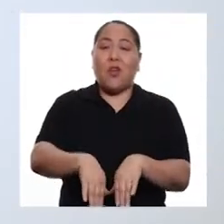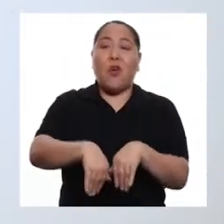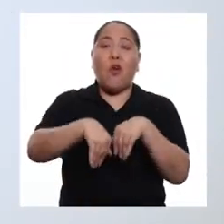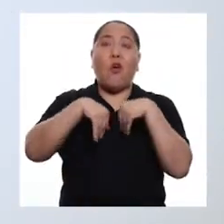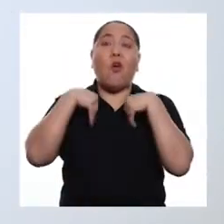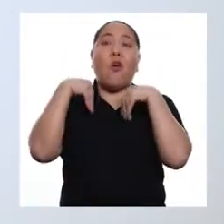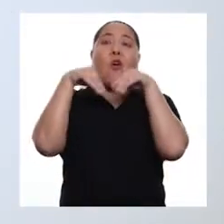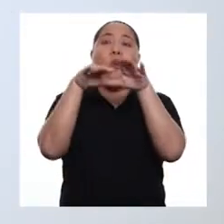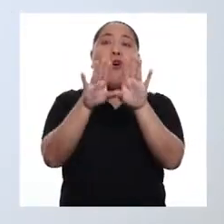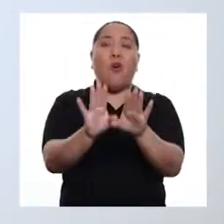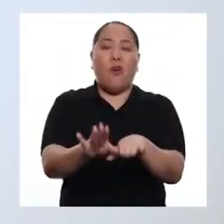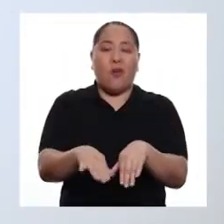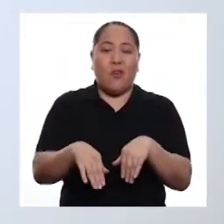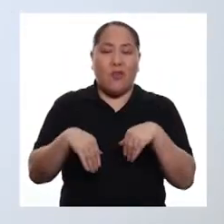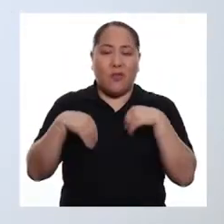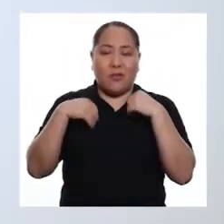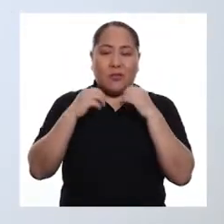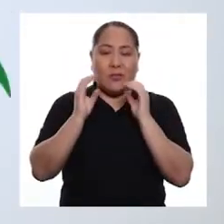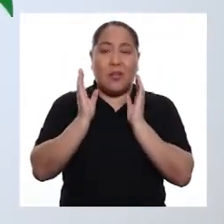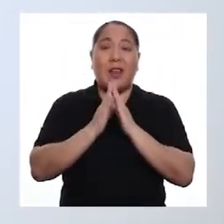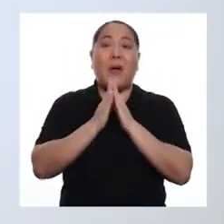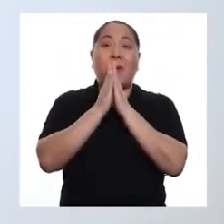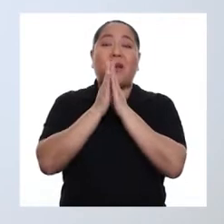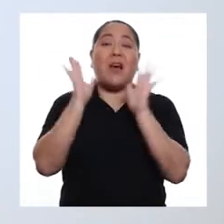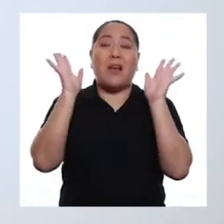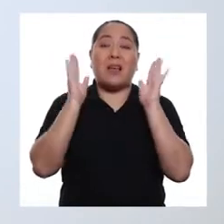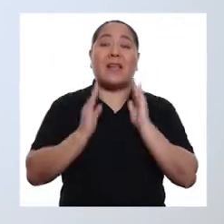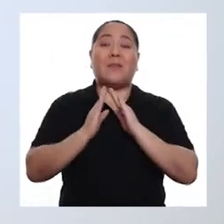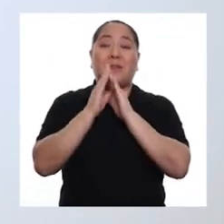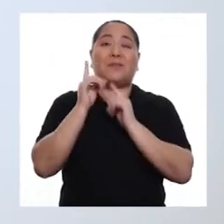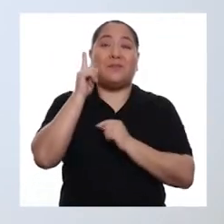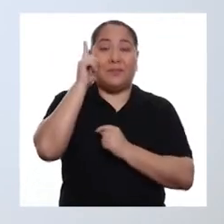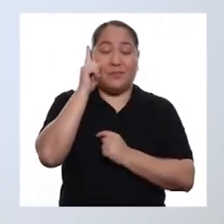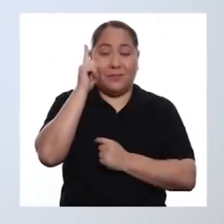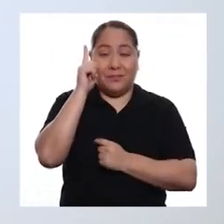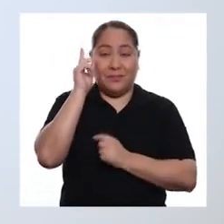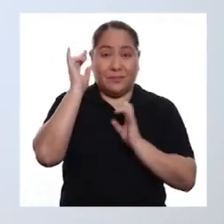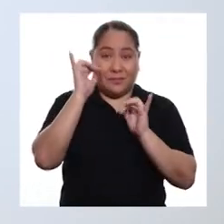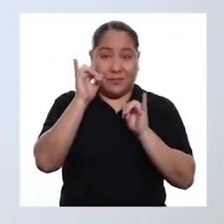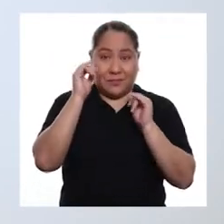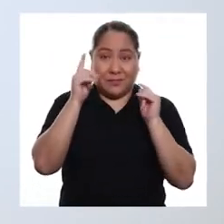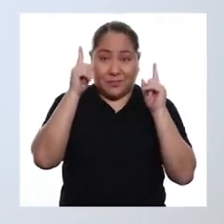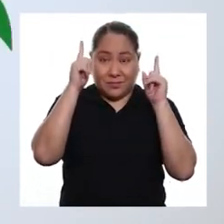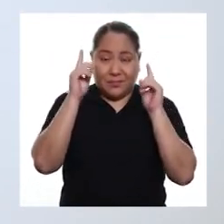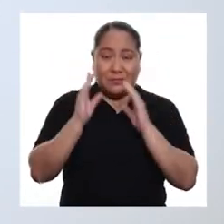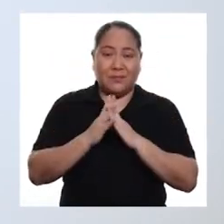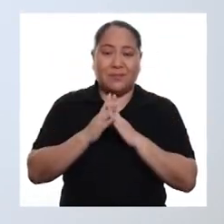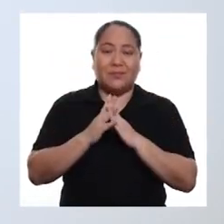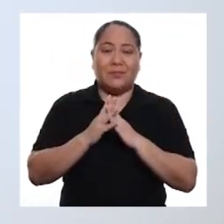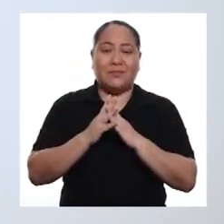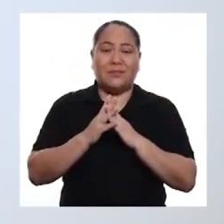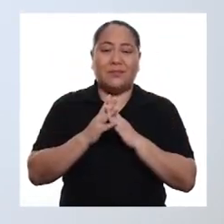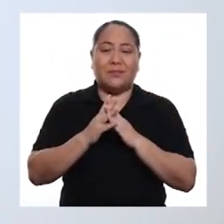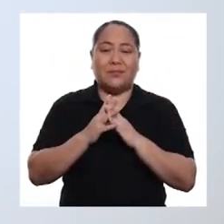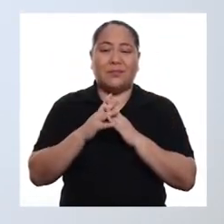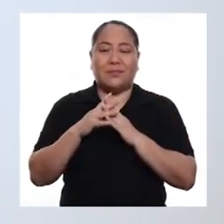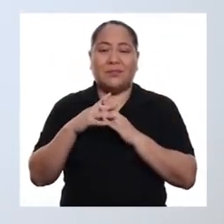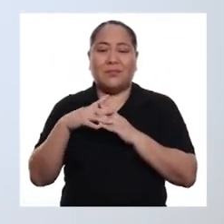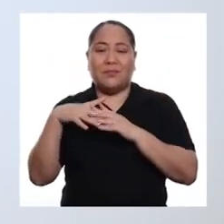olas una vez más. Pero ahora con las manos hacia arriba. Nos quedamos ahí por un momento. Y